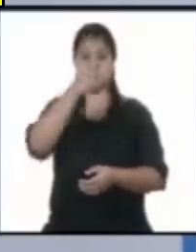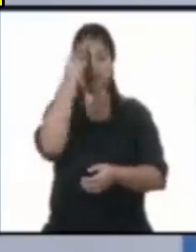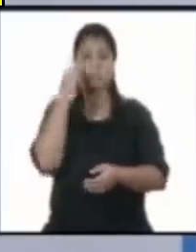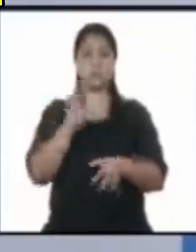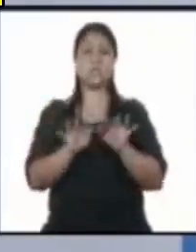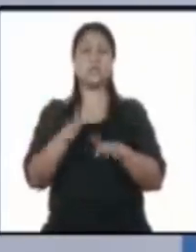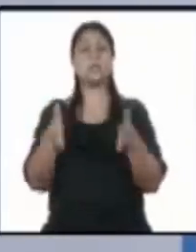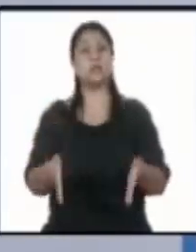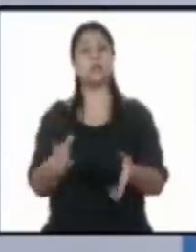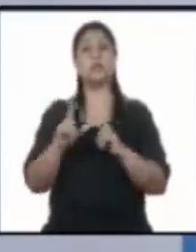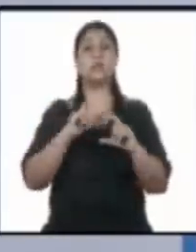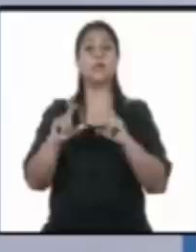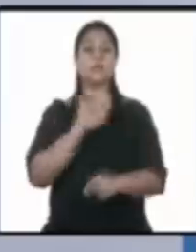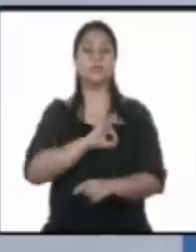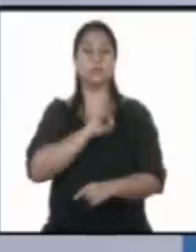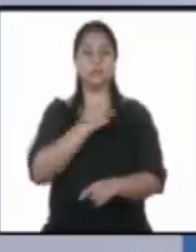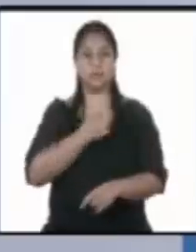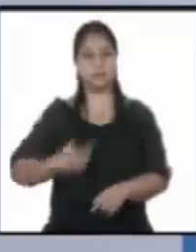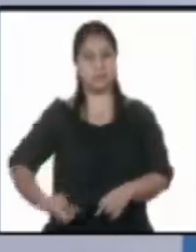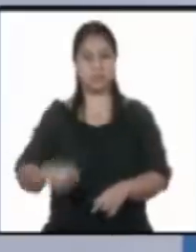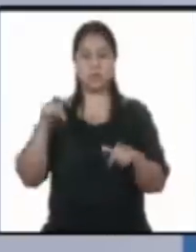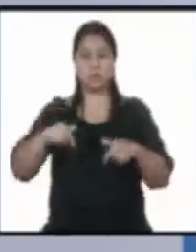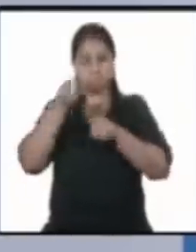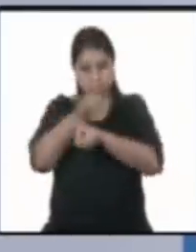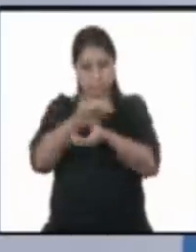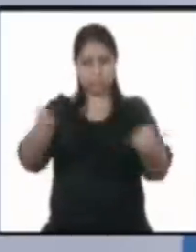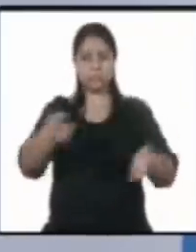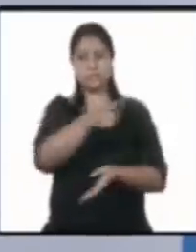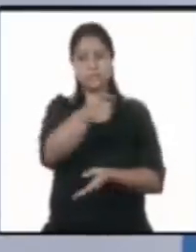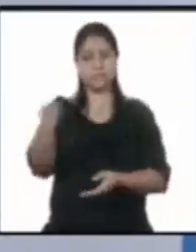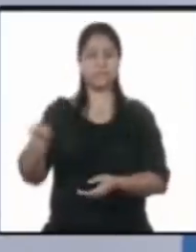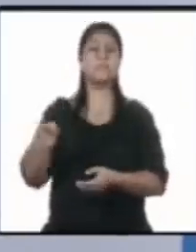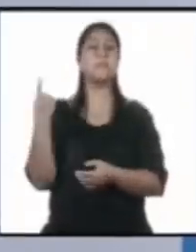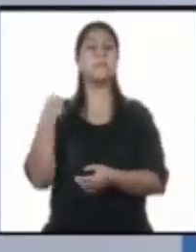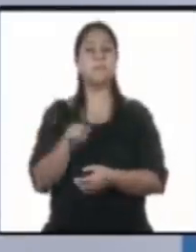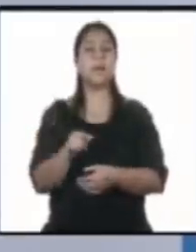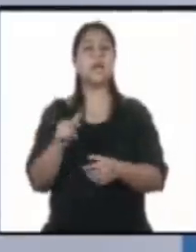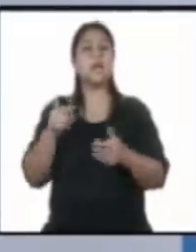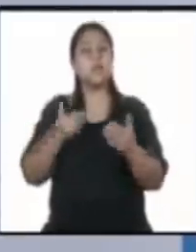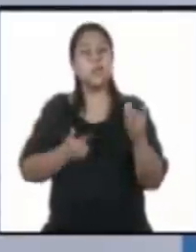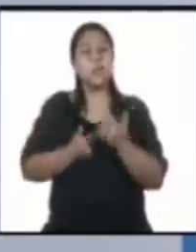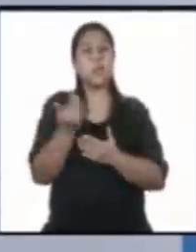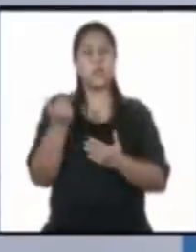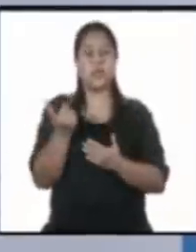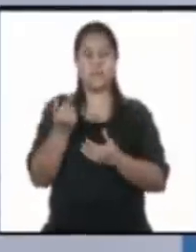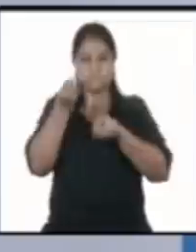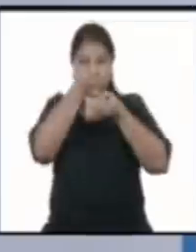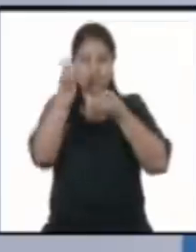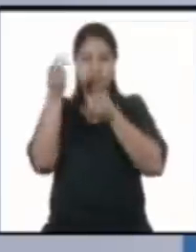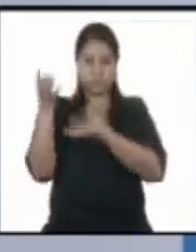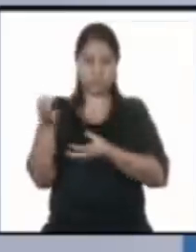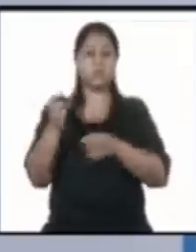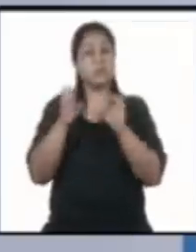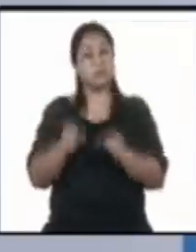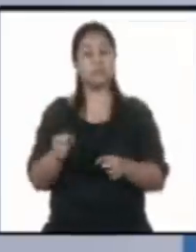de Comunicación Social de la Presidencia, me dirijo a la población guatemalteca para actualizar los datos de las personas